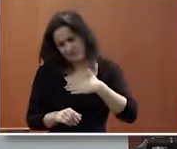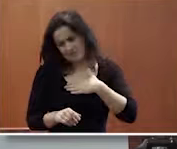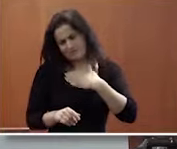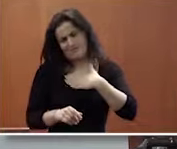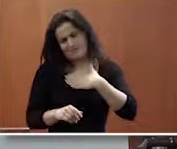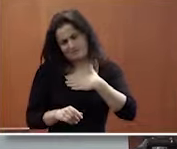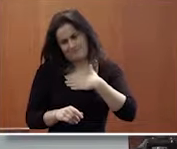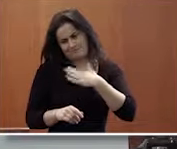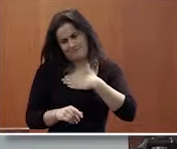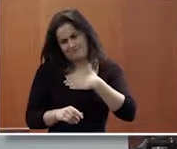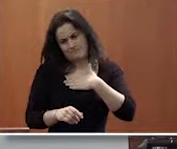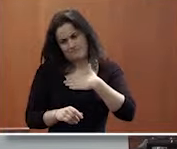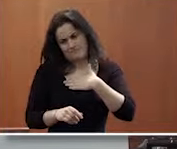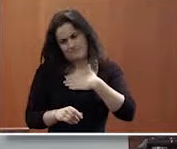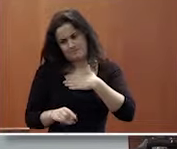tenemos un